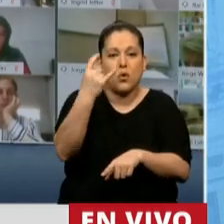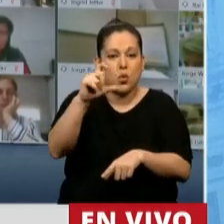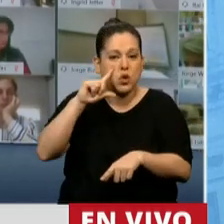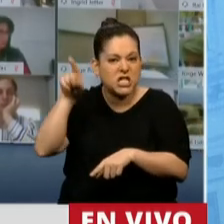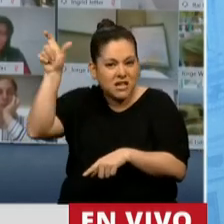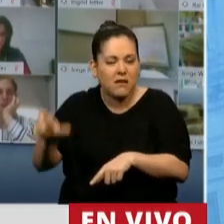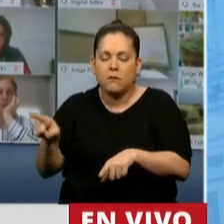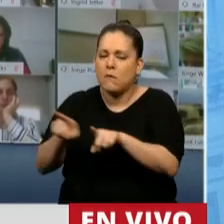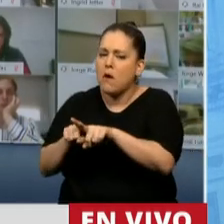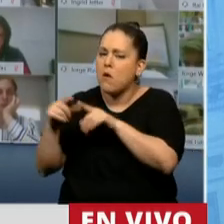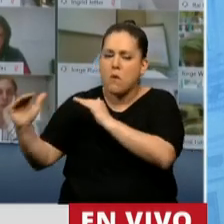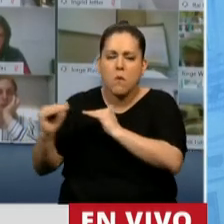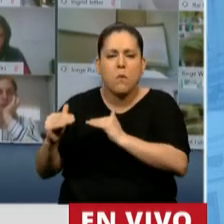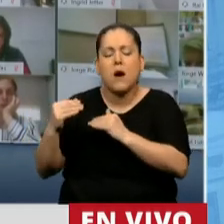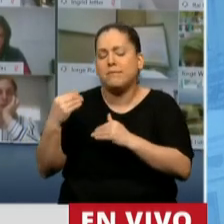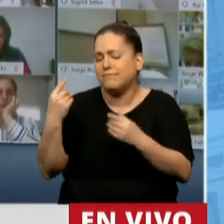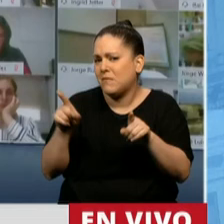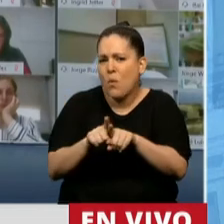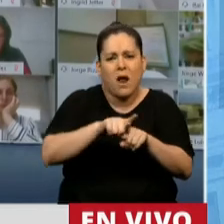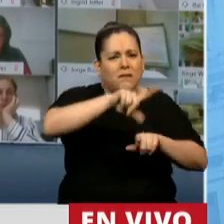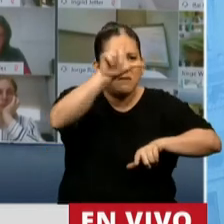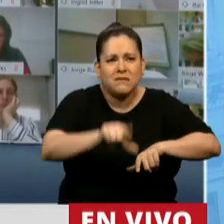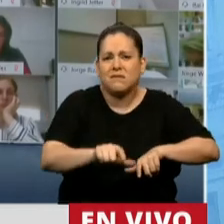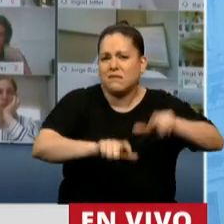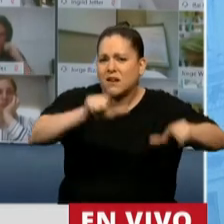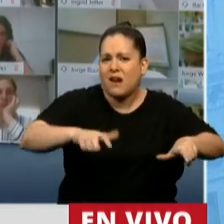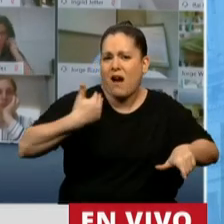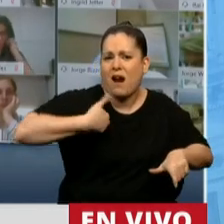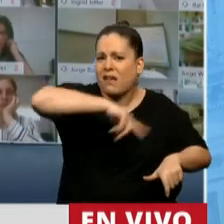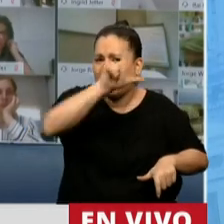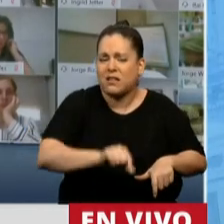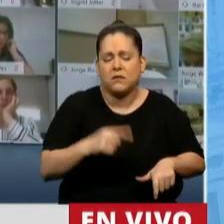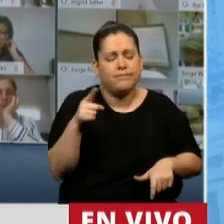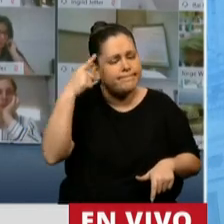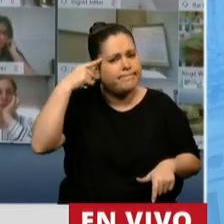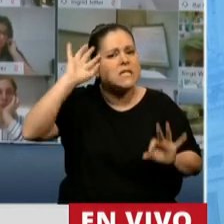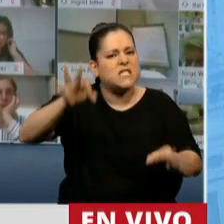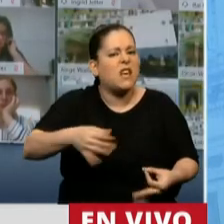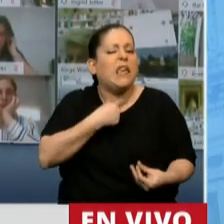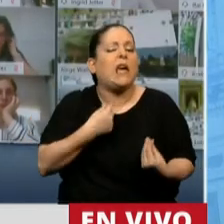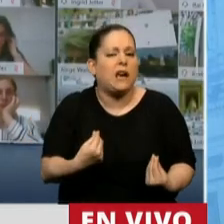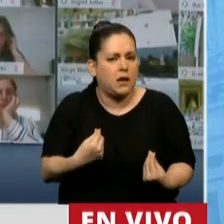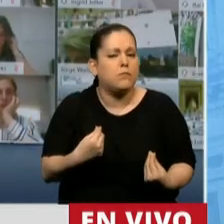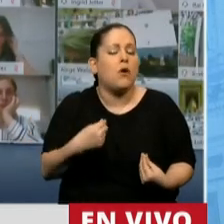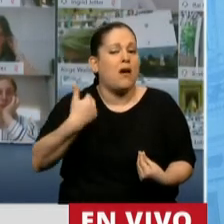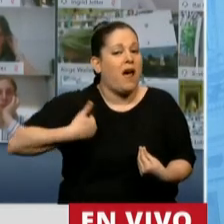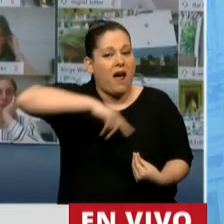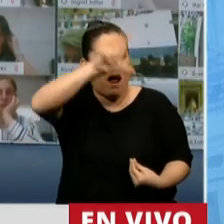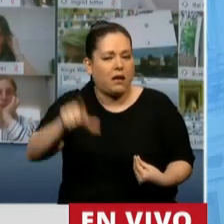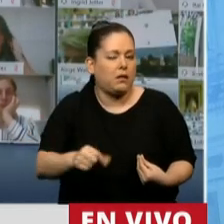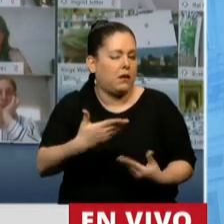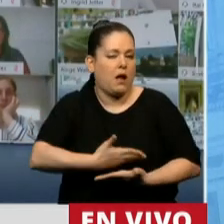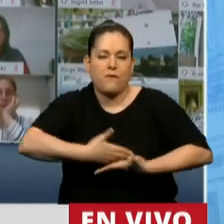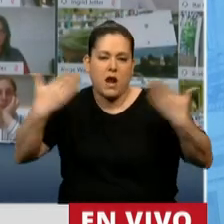tantos otros miles de argentinos y argentinas, tenemos los objetivos muy claros, la grandeza de la Nación y la